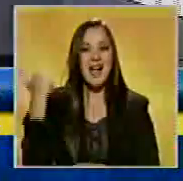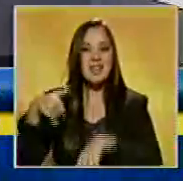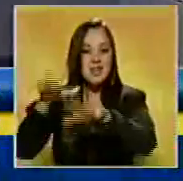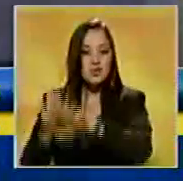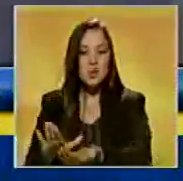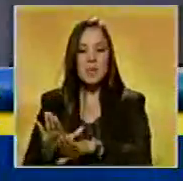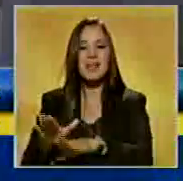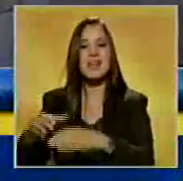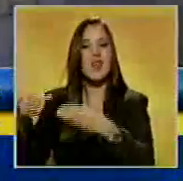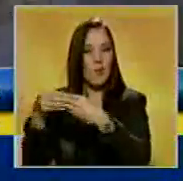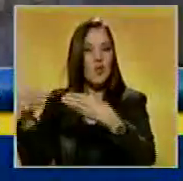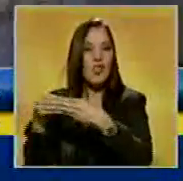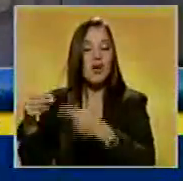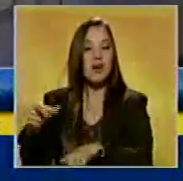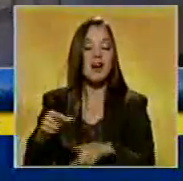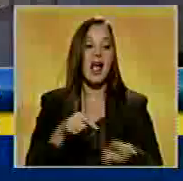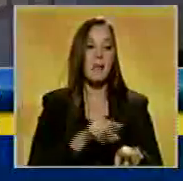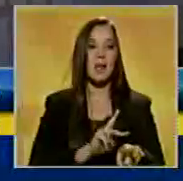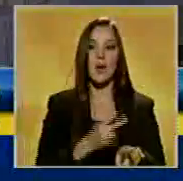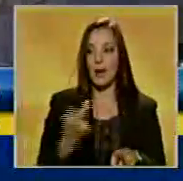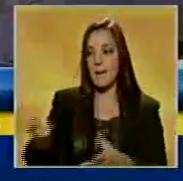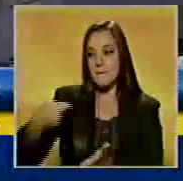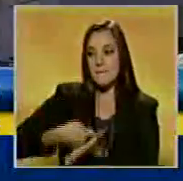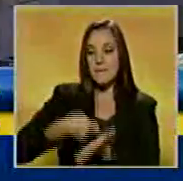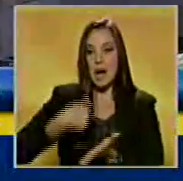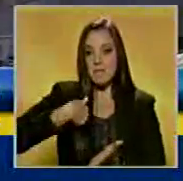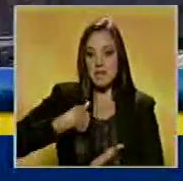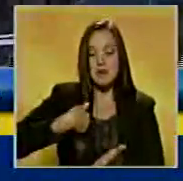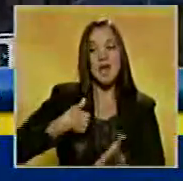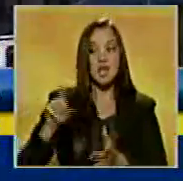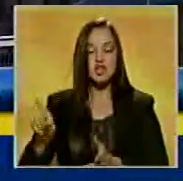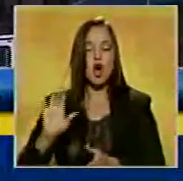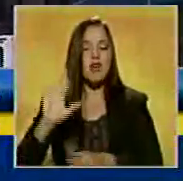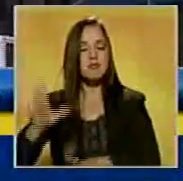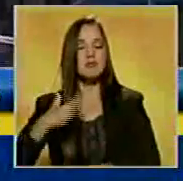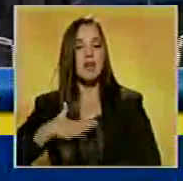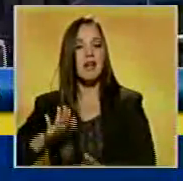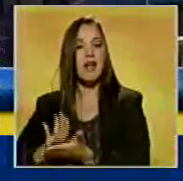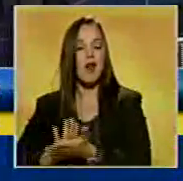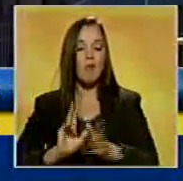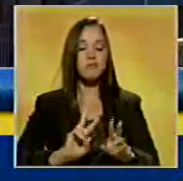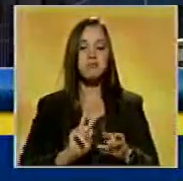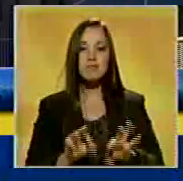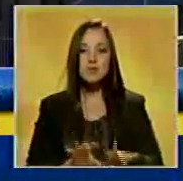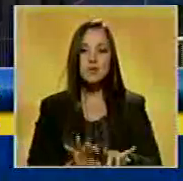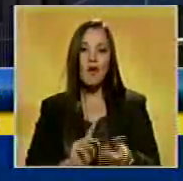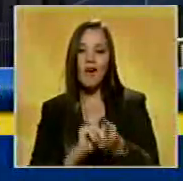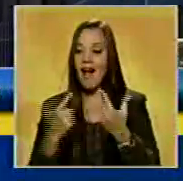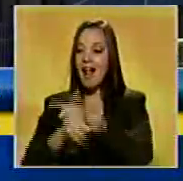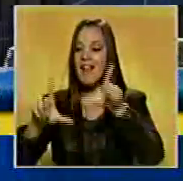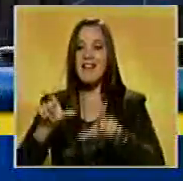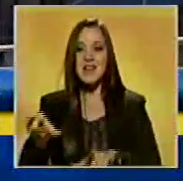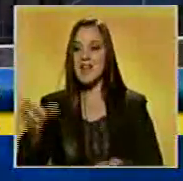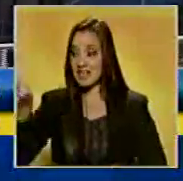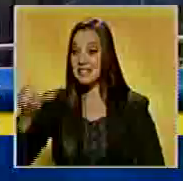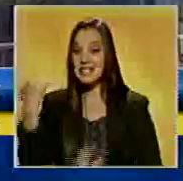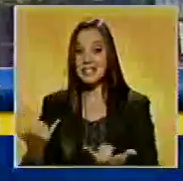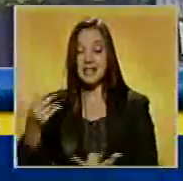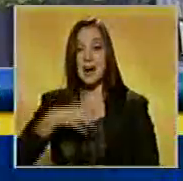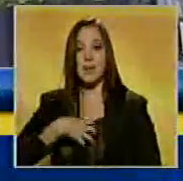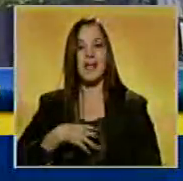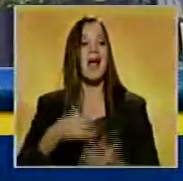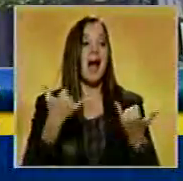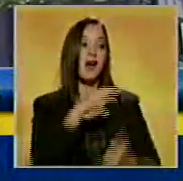con la finalidad de que esas personas puedan solicitarlas nuevamente sin cumplir la sanción impuesta. En la audiencia de presentación